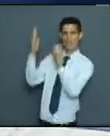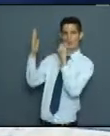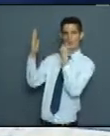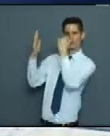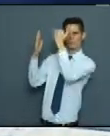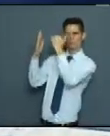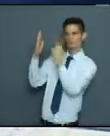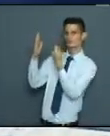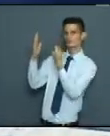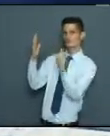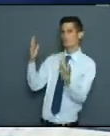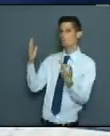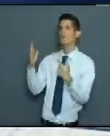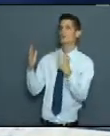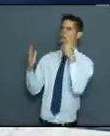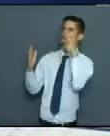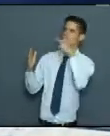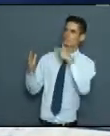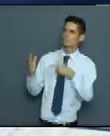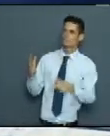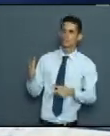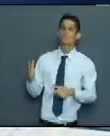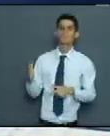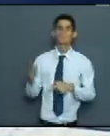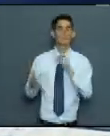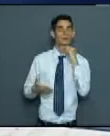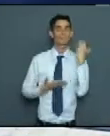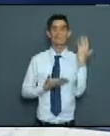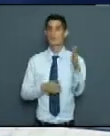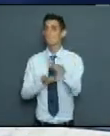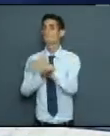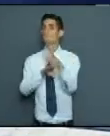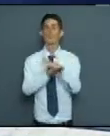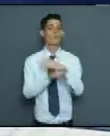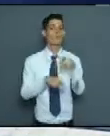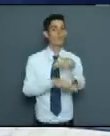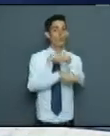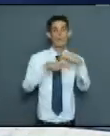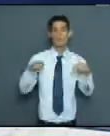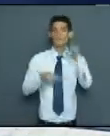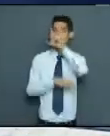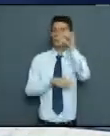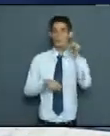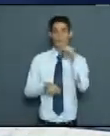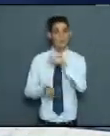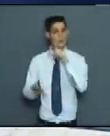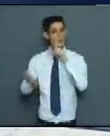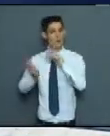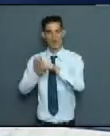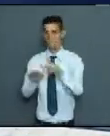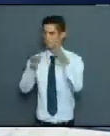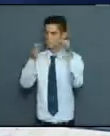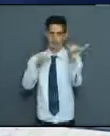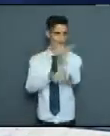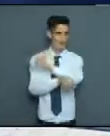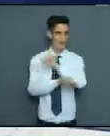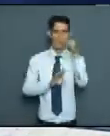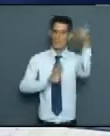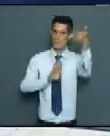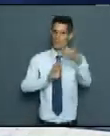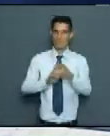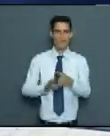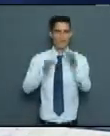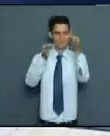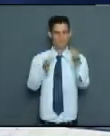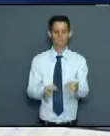unidad de comercio, de gastronomía, un restaurante que estén violando, también hemos acudido y hemos